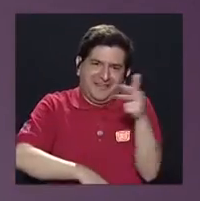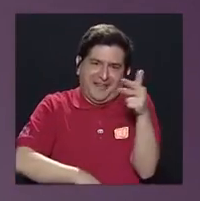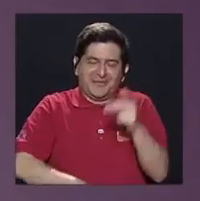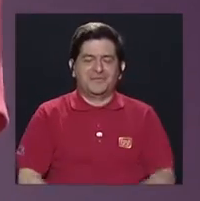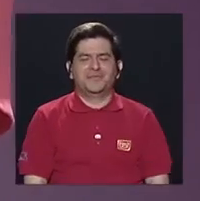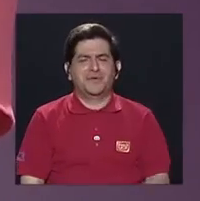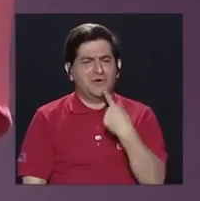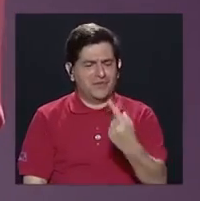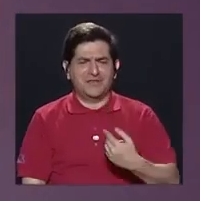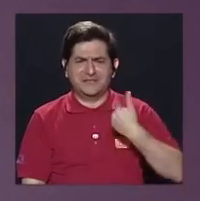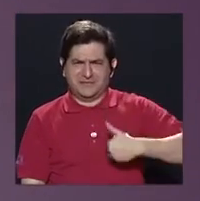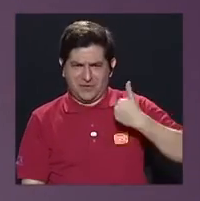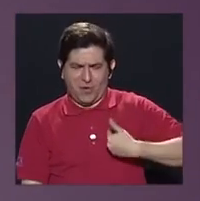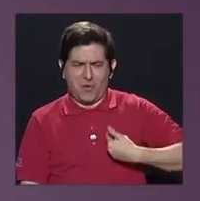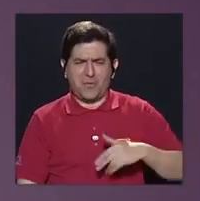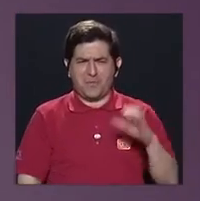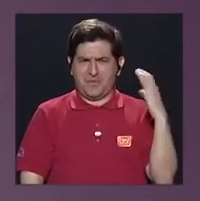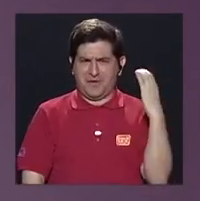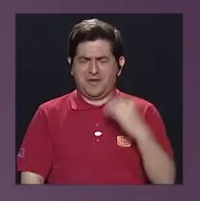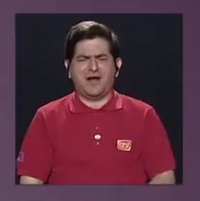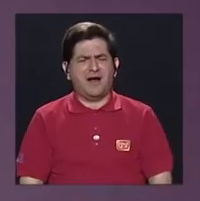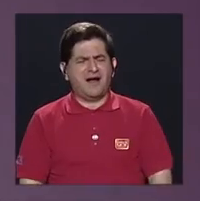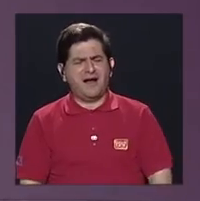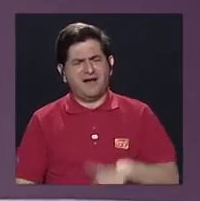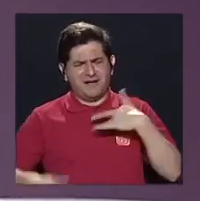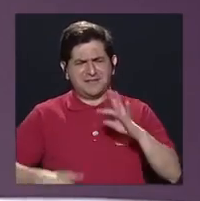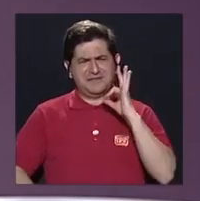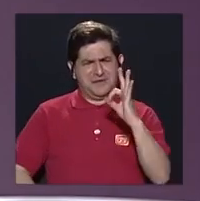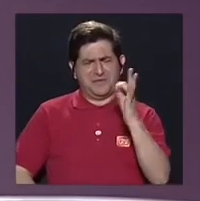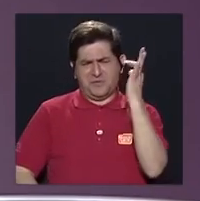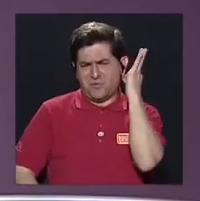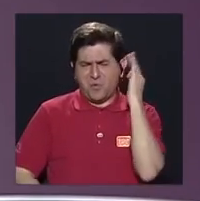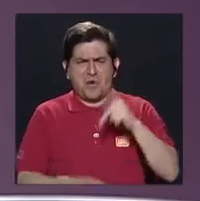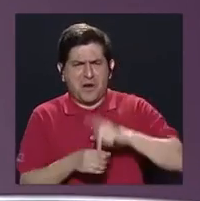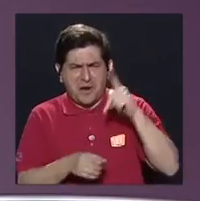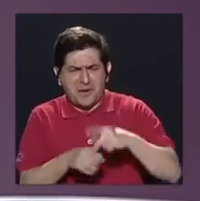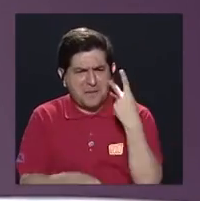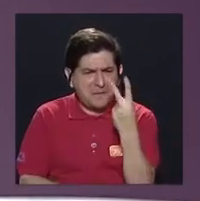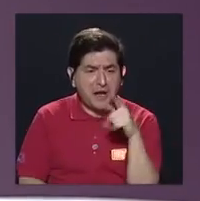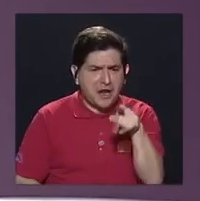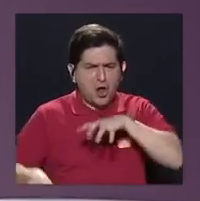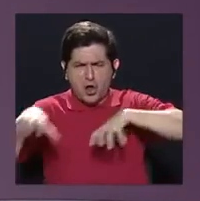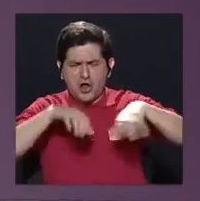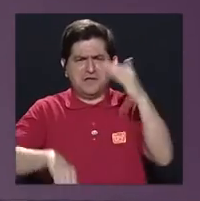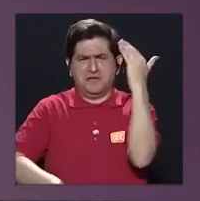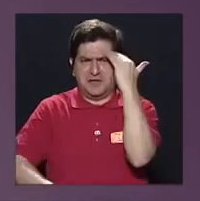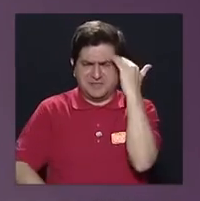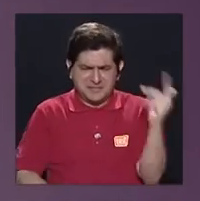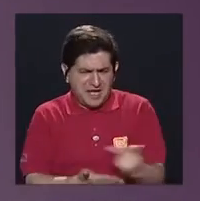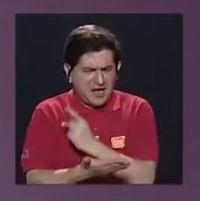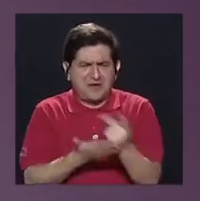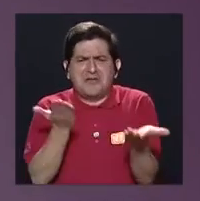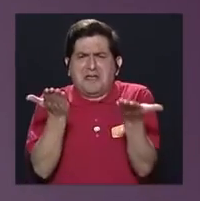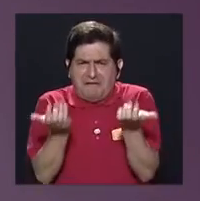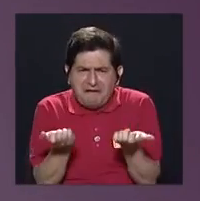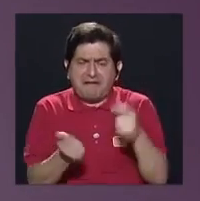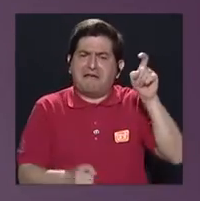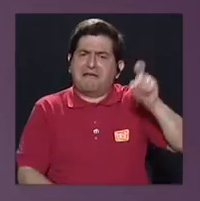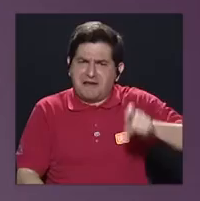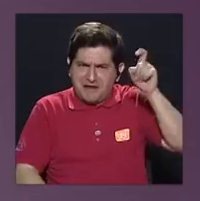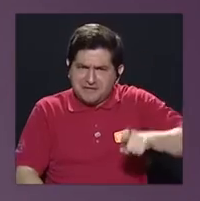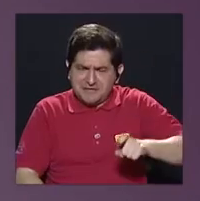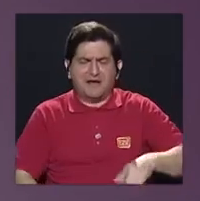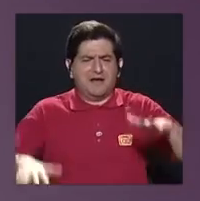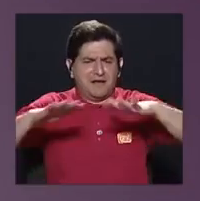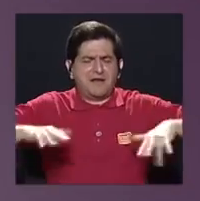dice Luis de Cartago, refresca mucho ver a las mujeres participando y que las mujeres son más dinámicas, saben lo que una provincia quiere, necesita